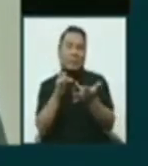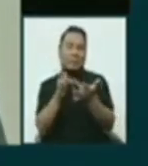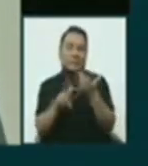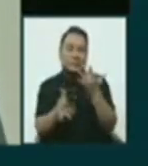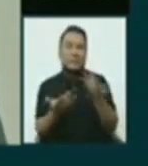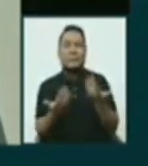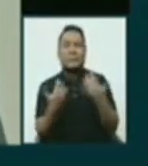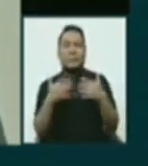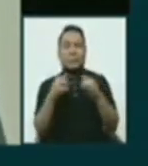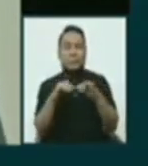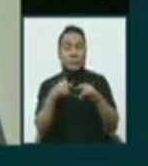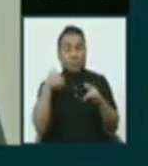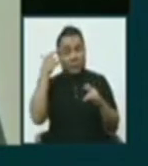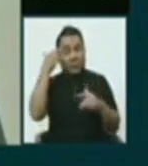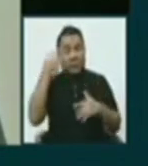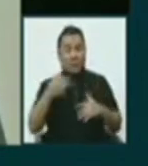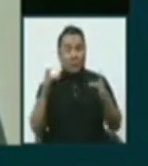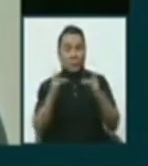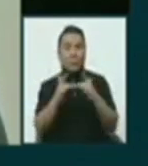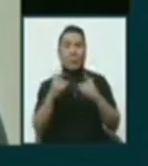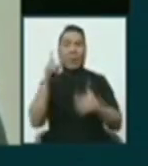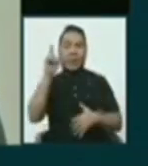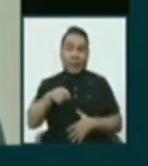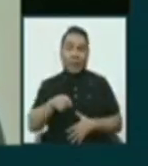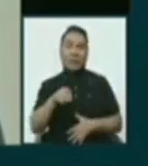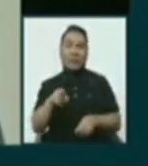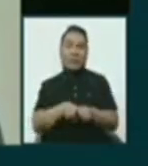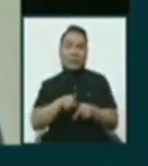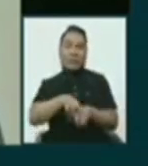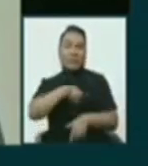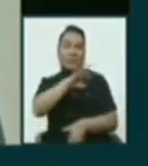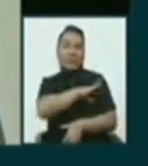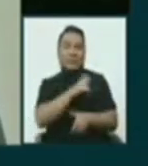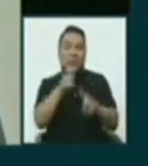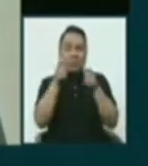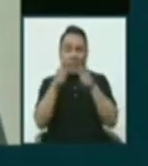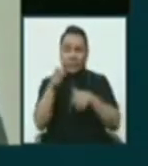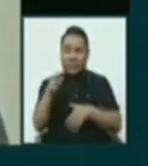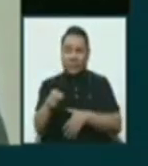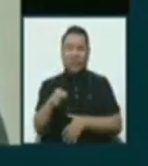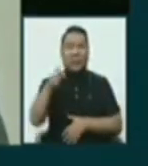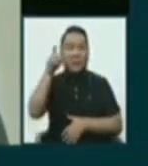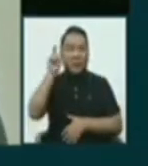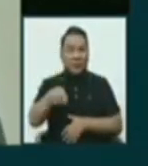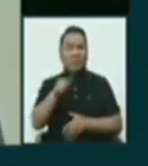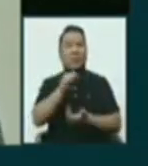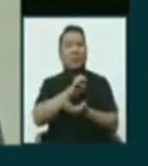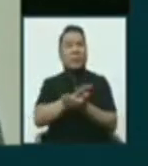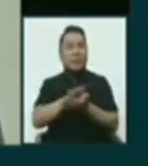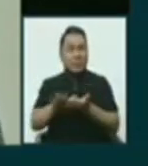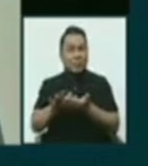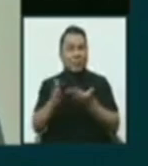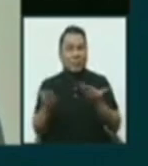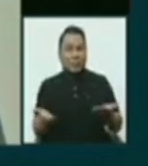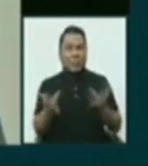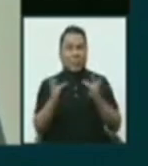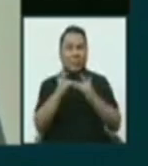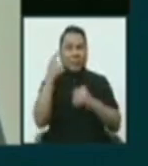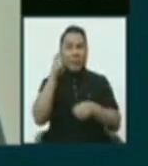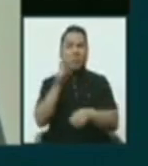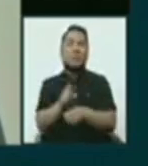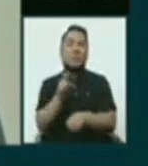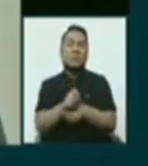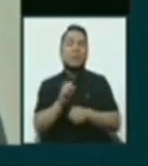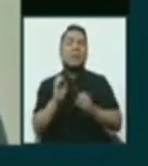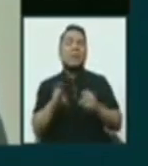Yo creo que Internet también deberíamos fiscalizar realmente eso, que debería ser gratuito para la enseñanza,